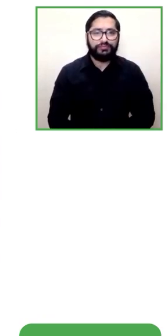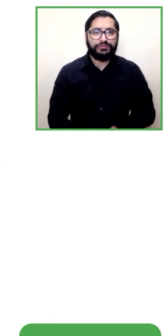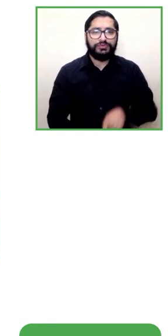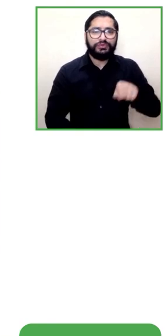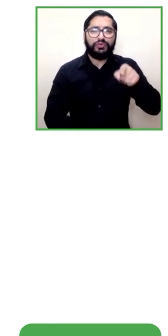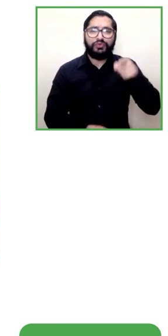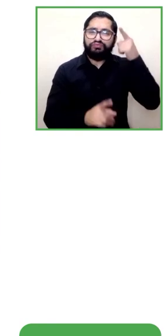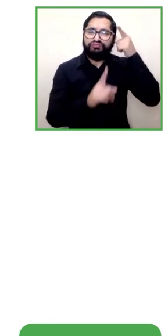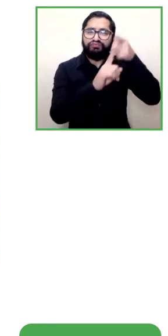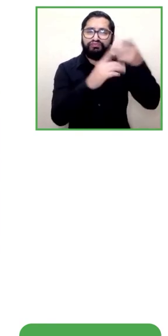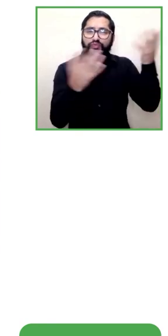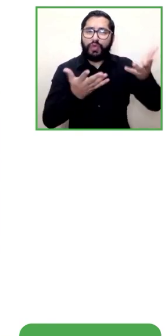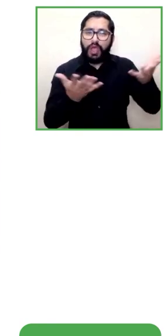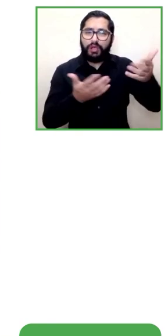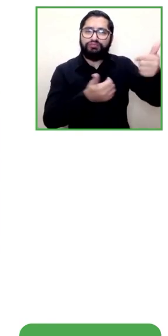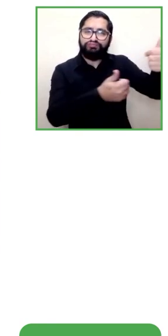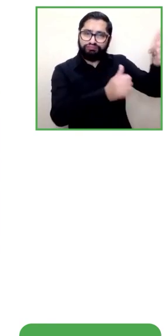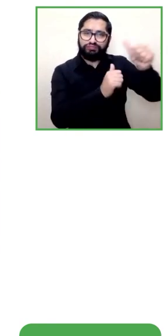por supuesto